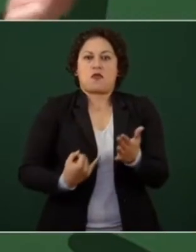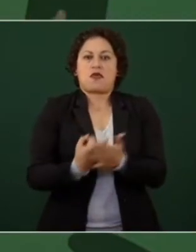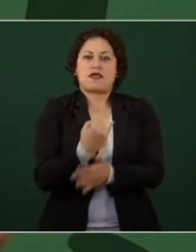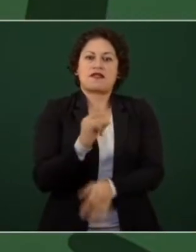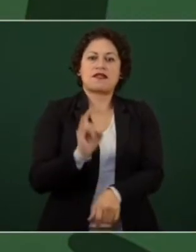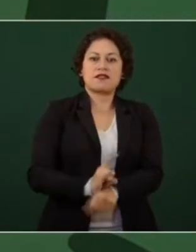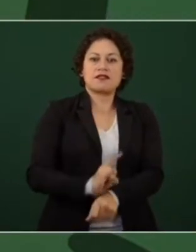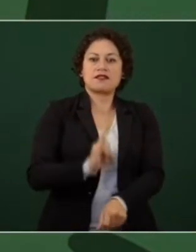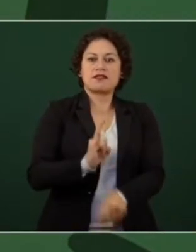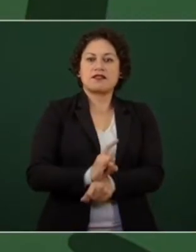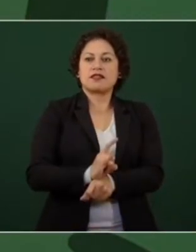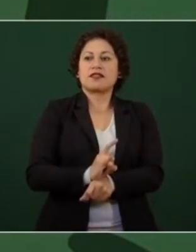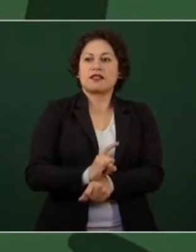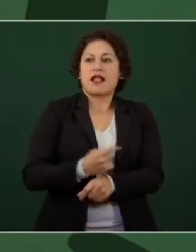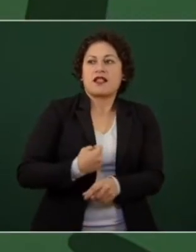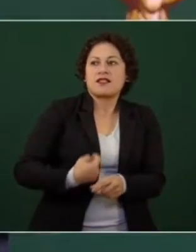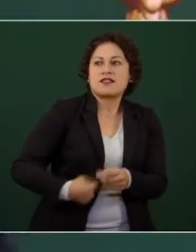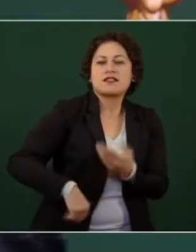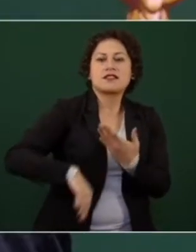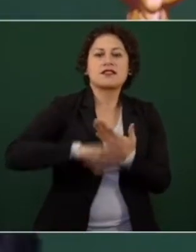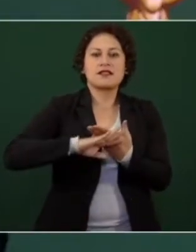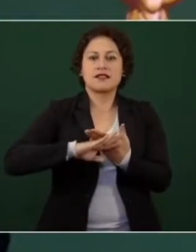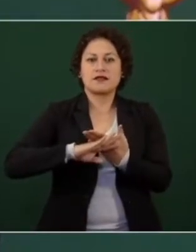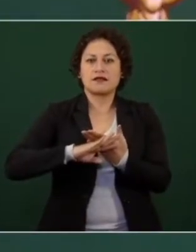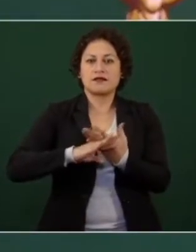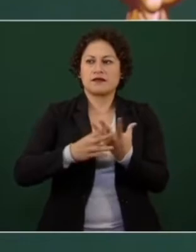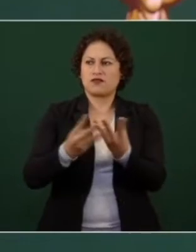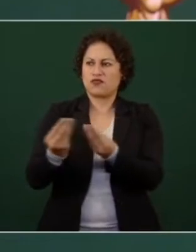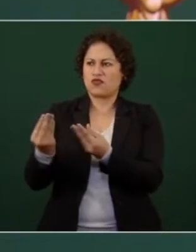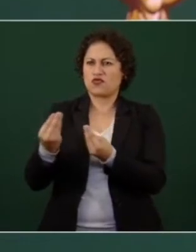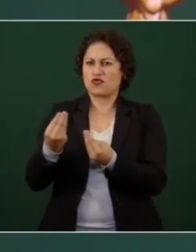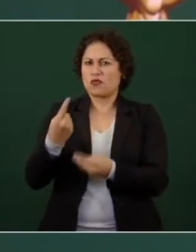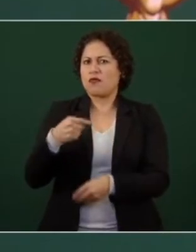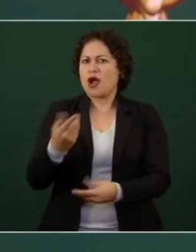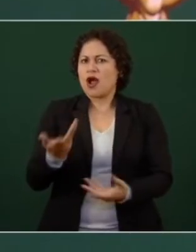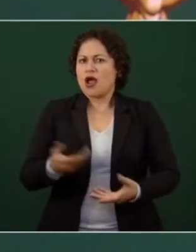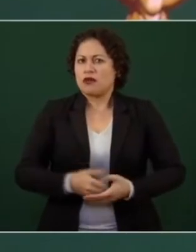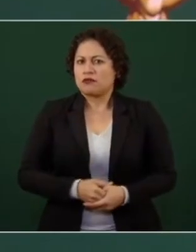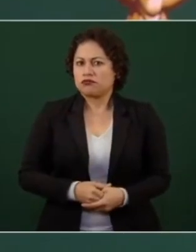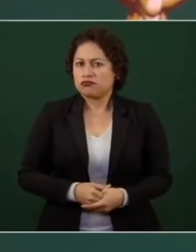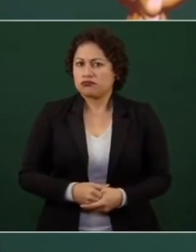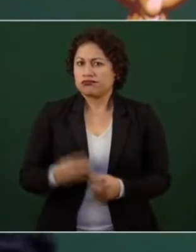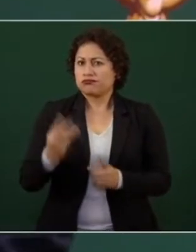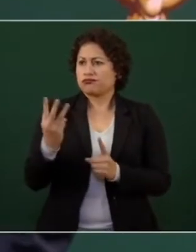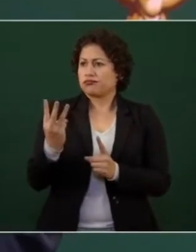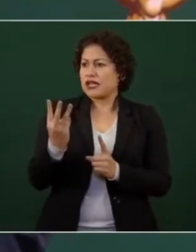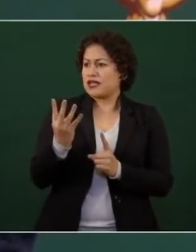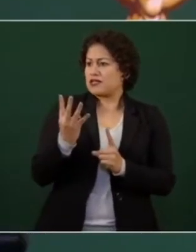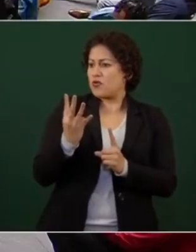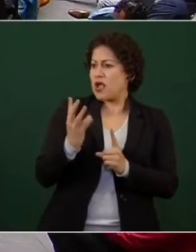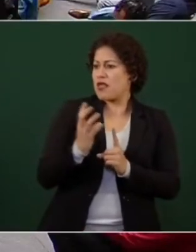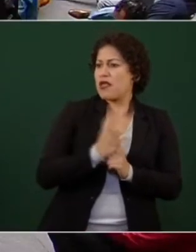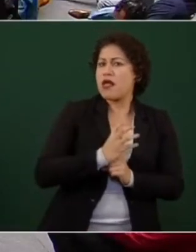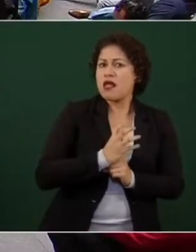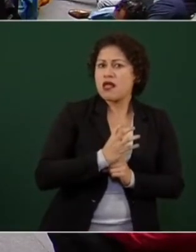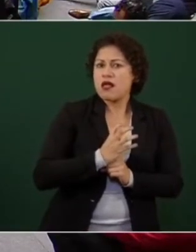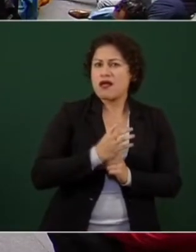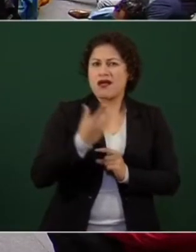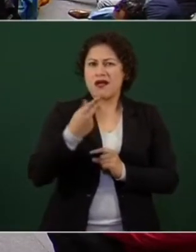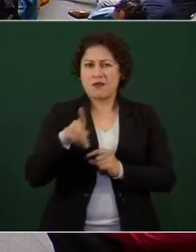qué tantos? o sea son tres cuatro pero acá son ¿cuántos detuvieron?